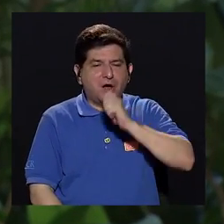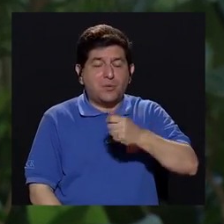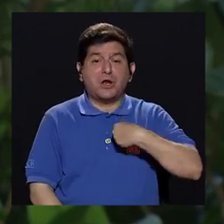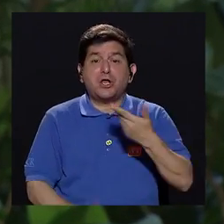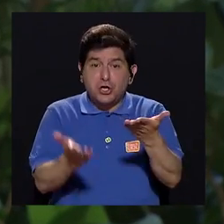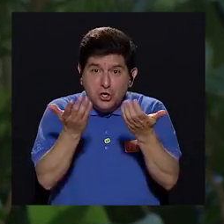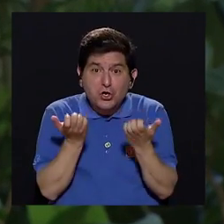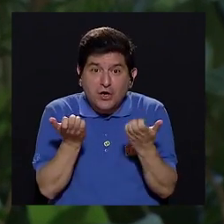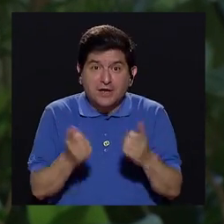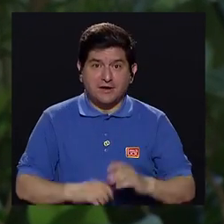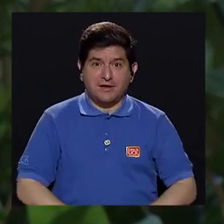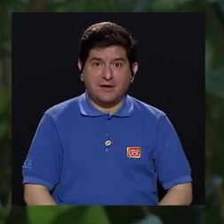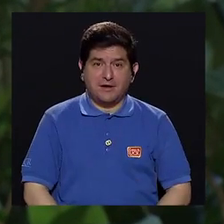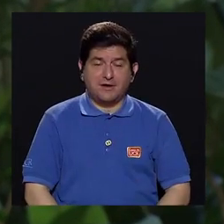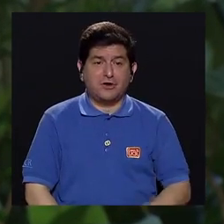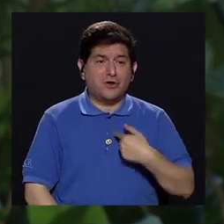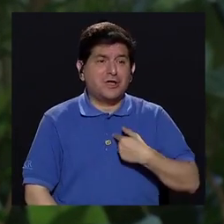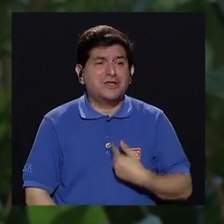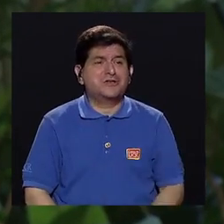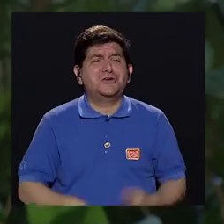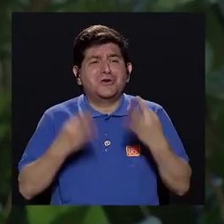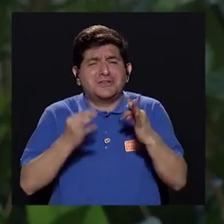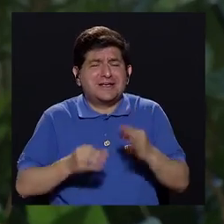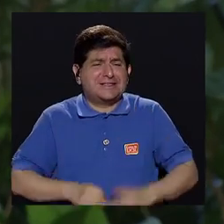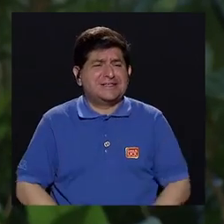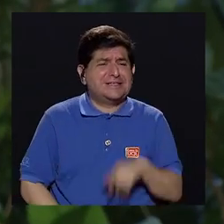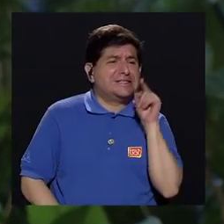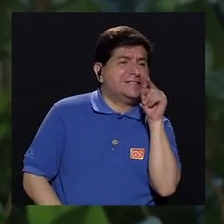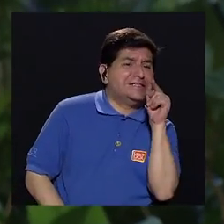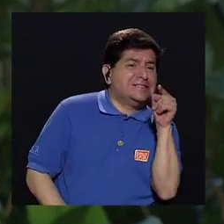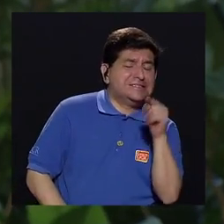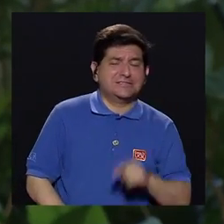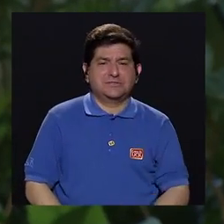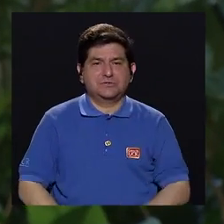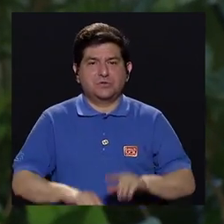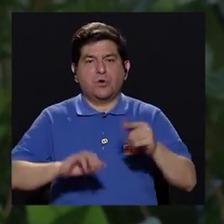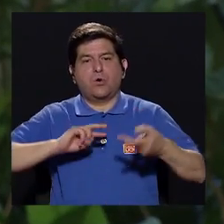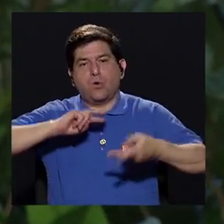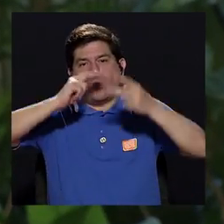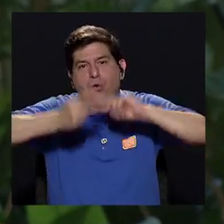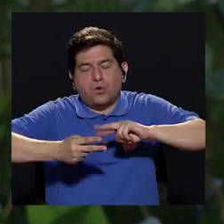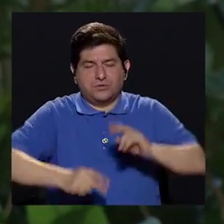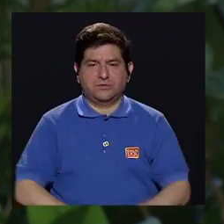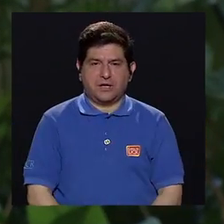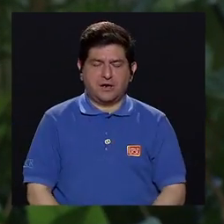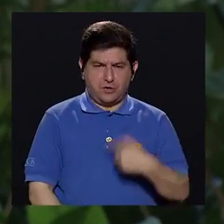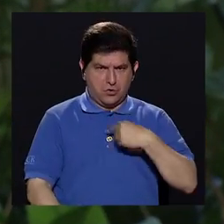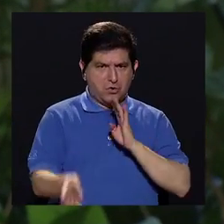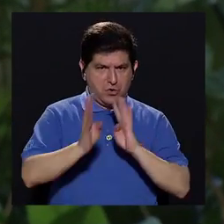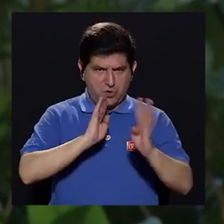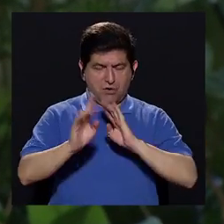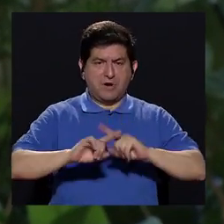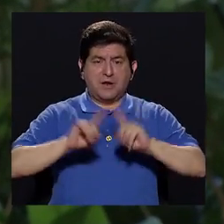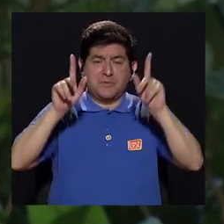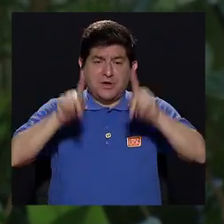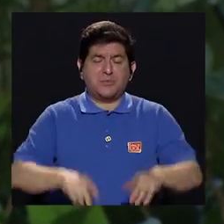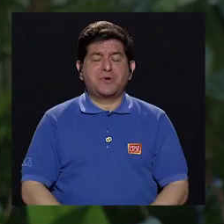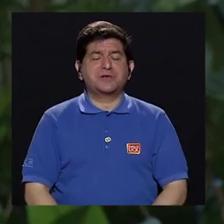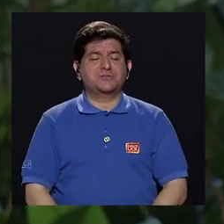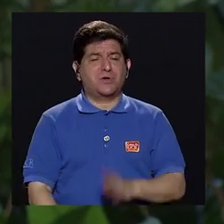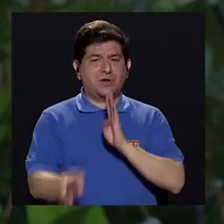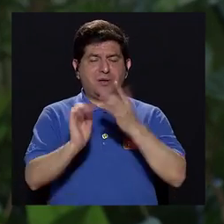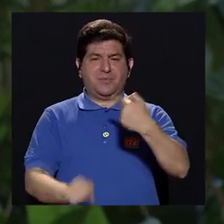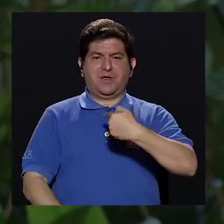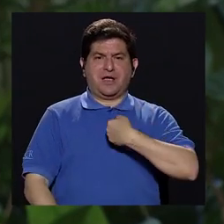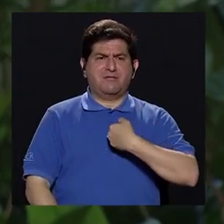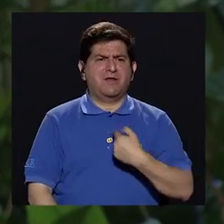un helado y querer un helado y hacer señas y quedar. O al contrario, poder hablar pero que la gente llegue